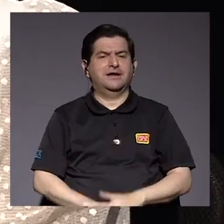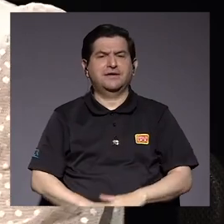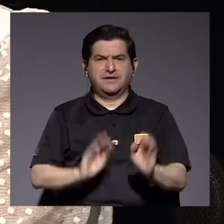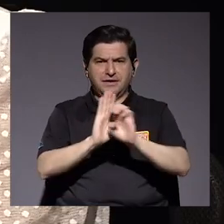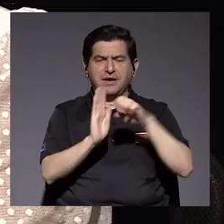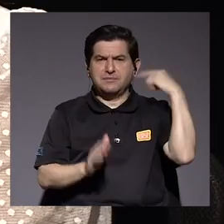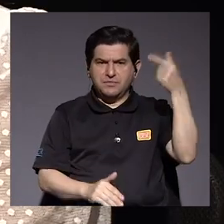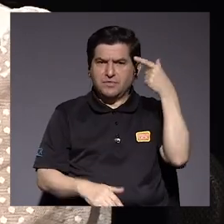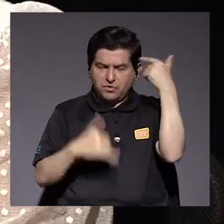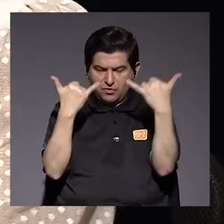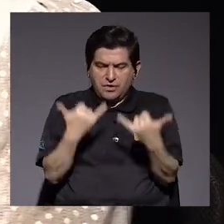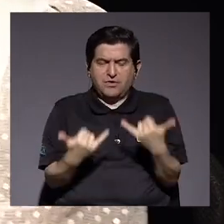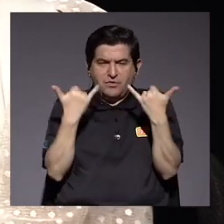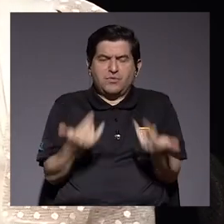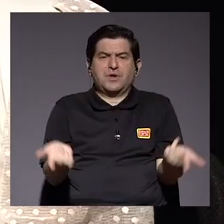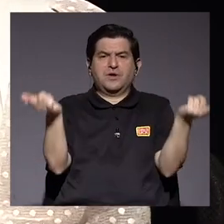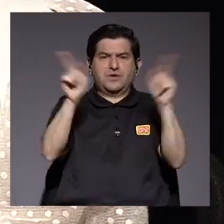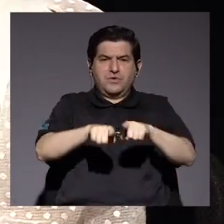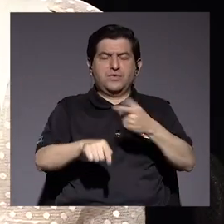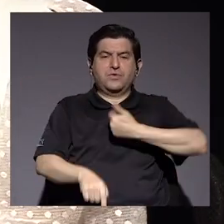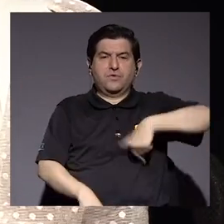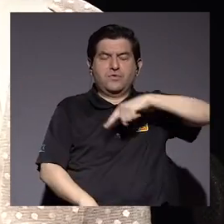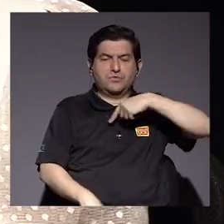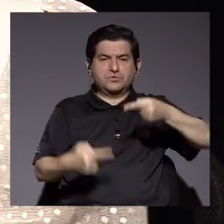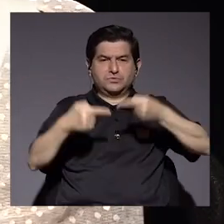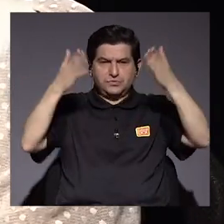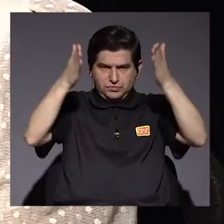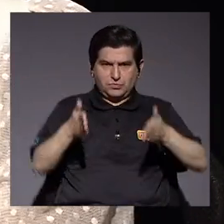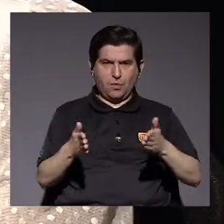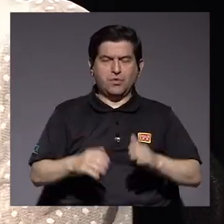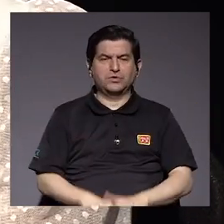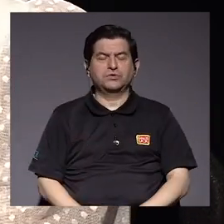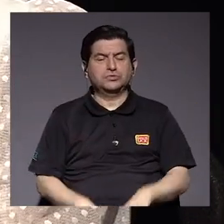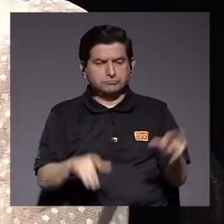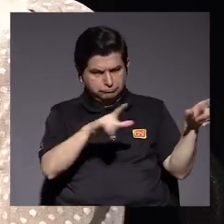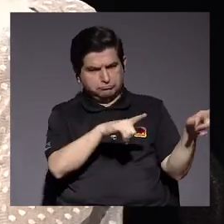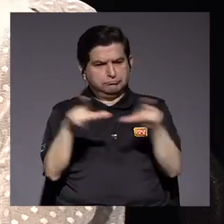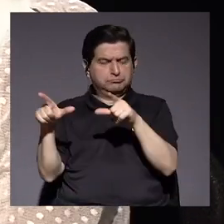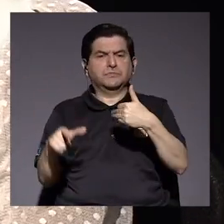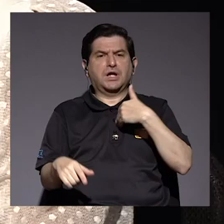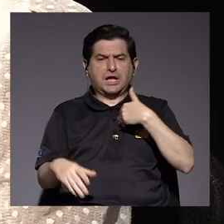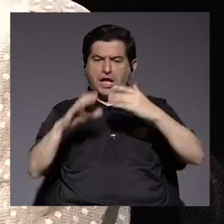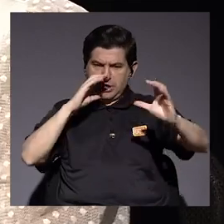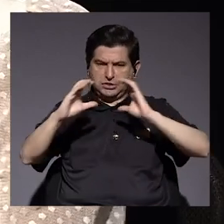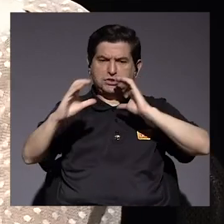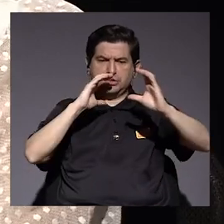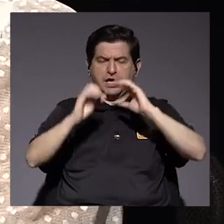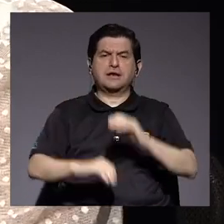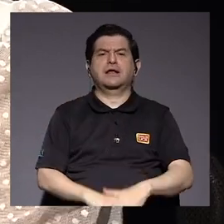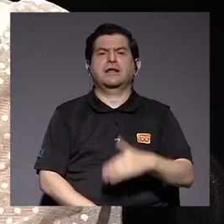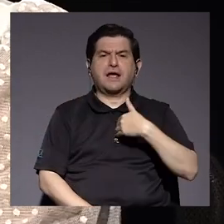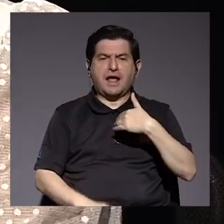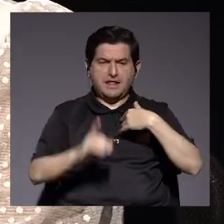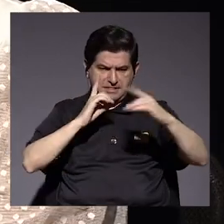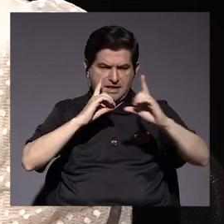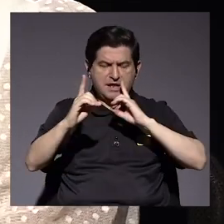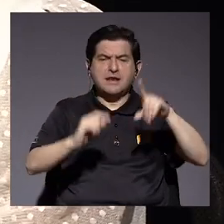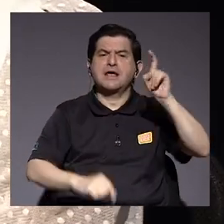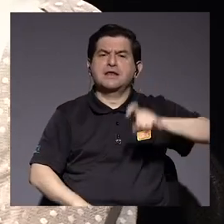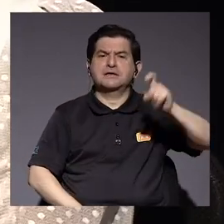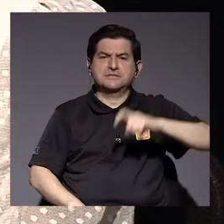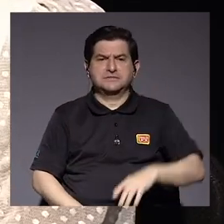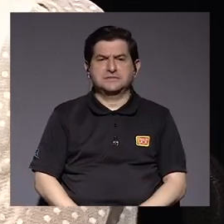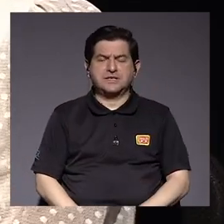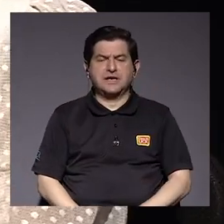con el gobierno nos pasa actualmente. Porque nosotros como oposición estamos dispuestos a tener la comunicación, a tener el diálogo necesario